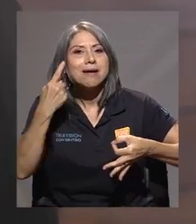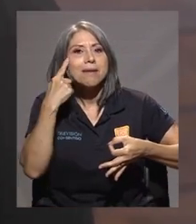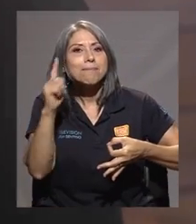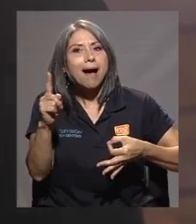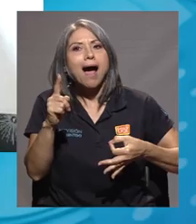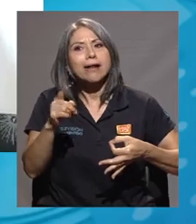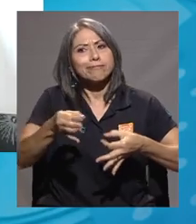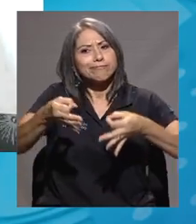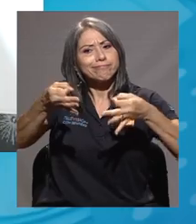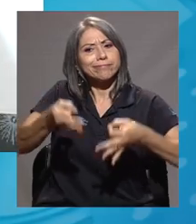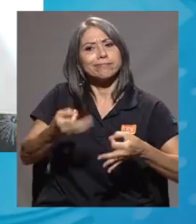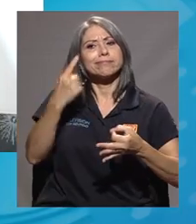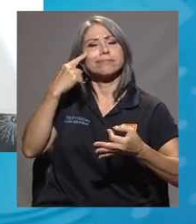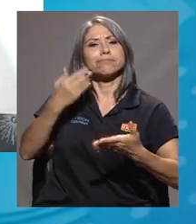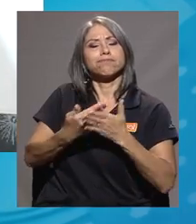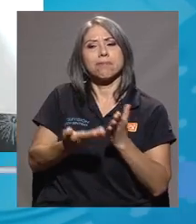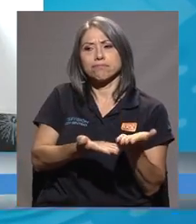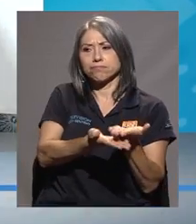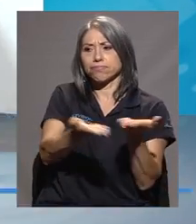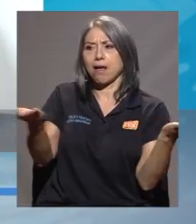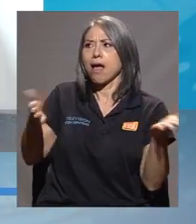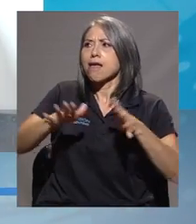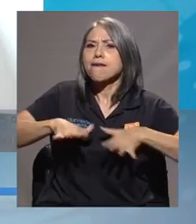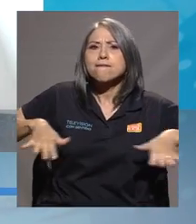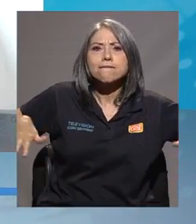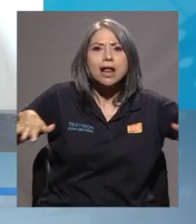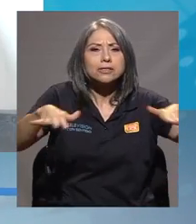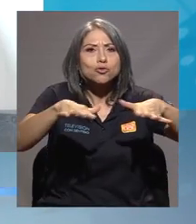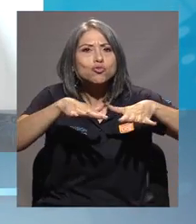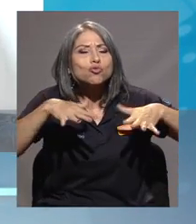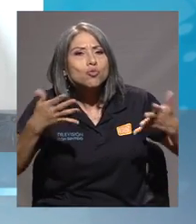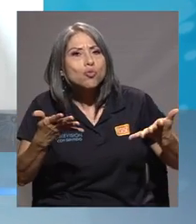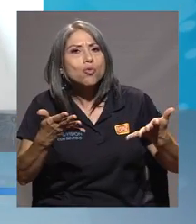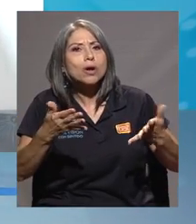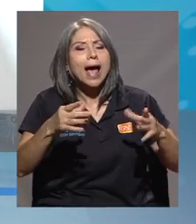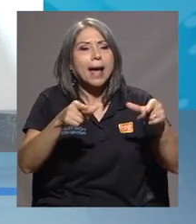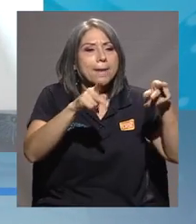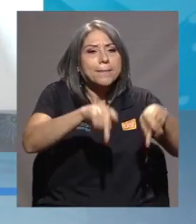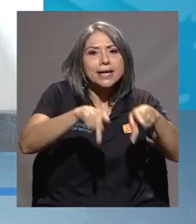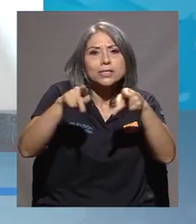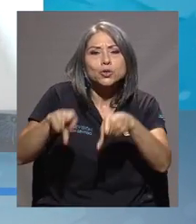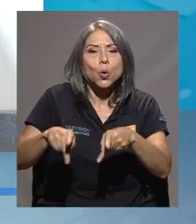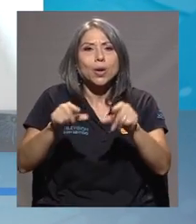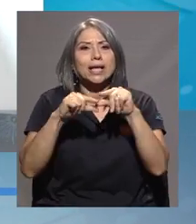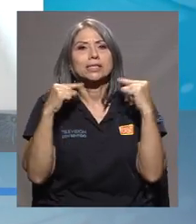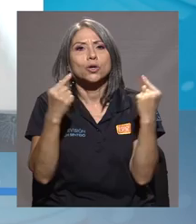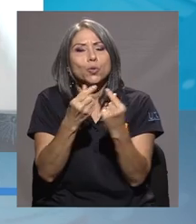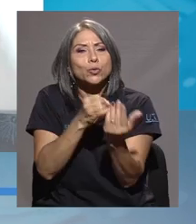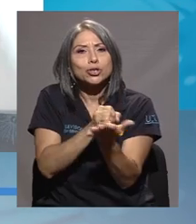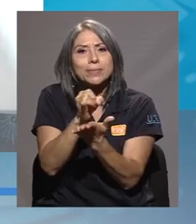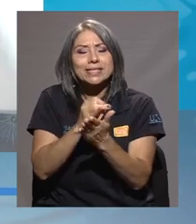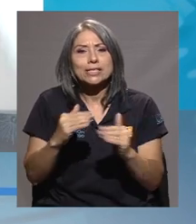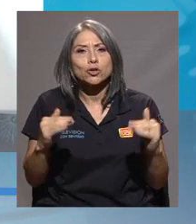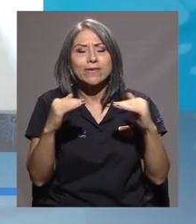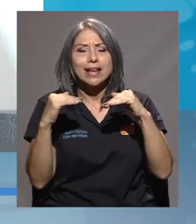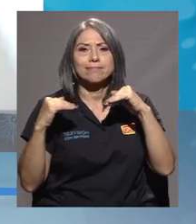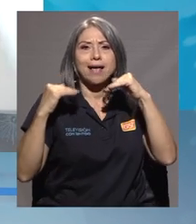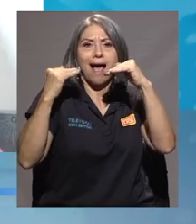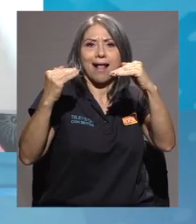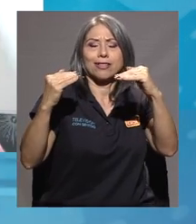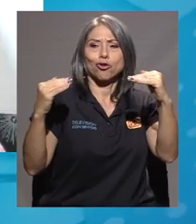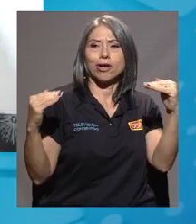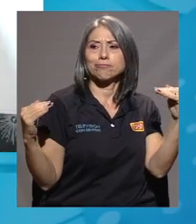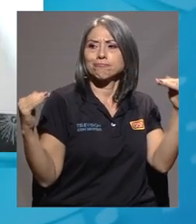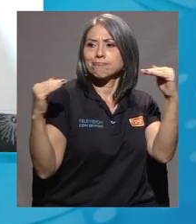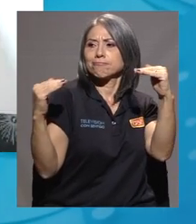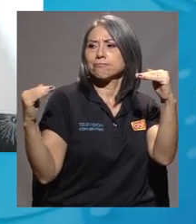tiene infraestructura y que tiene personas sobre todo grupos de investigación de alto nivel que se